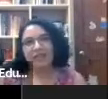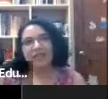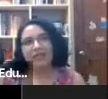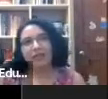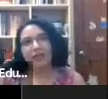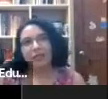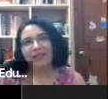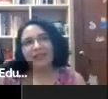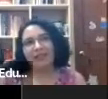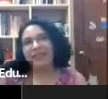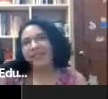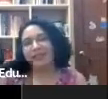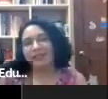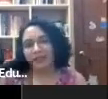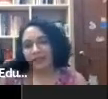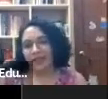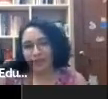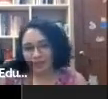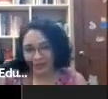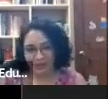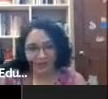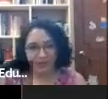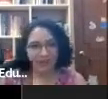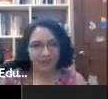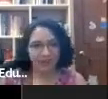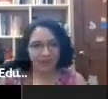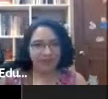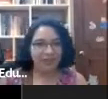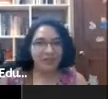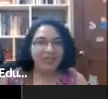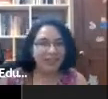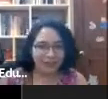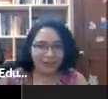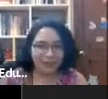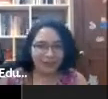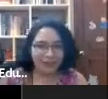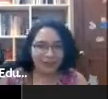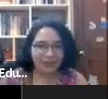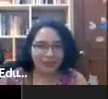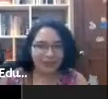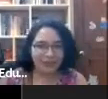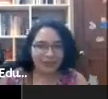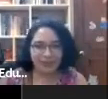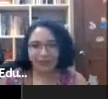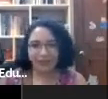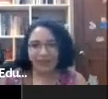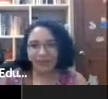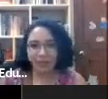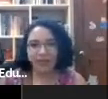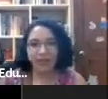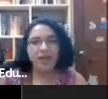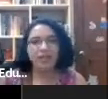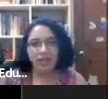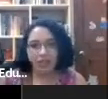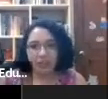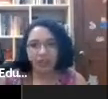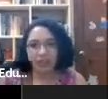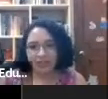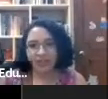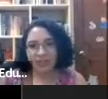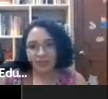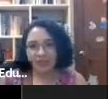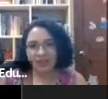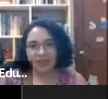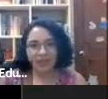de, de compartir años de, de, de vida, ¿no? Este, caminos y demás,